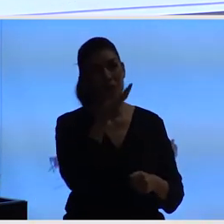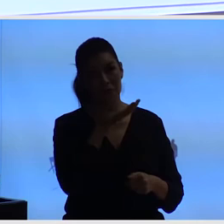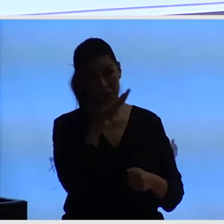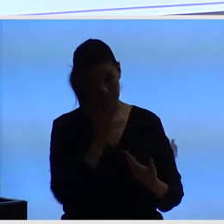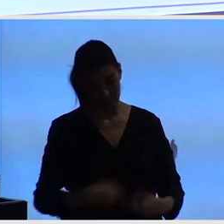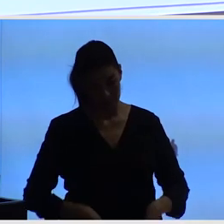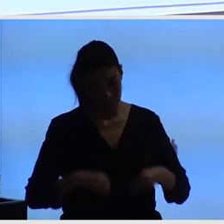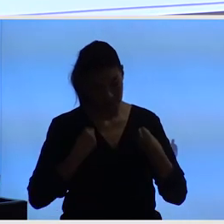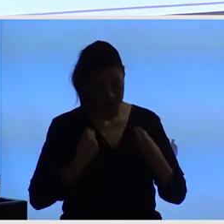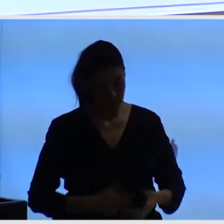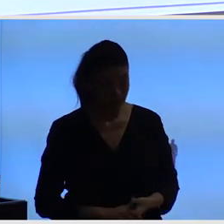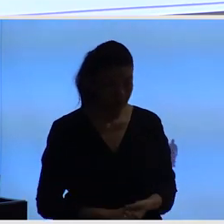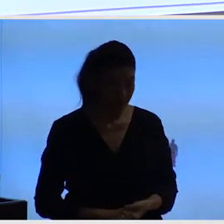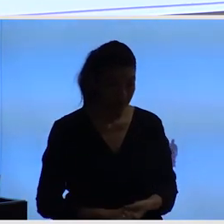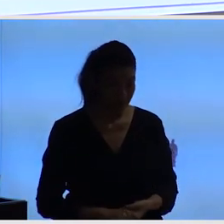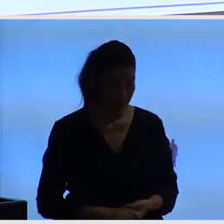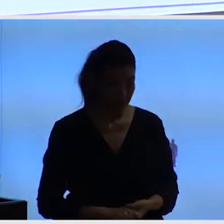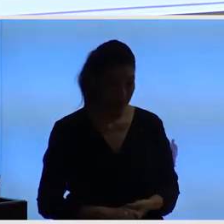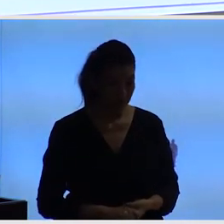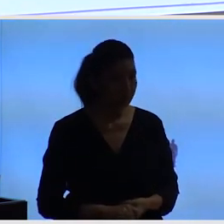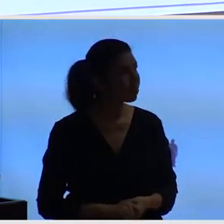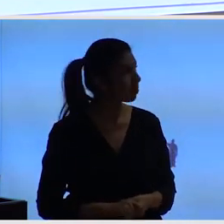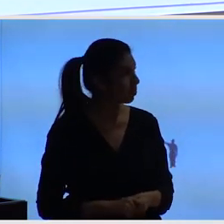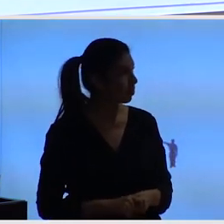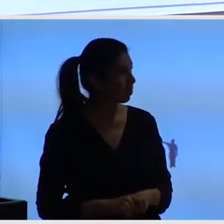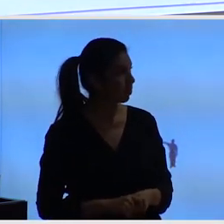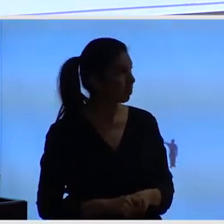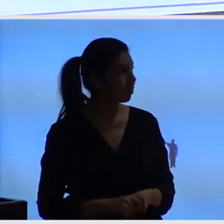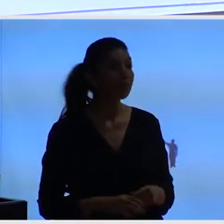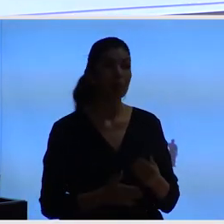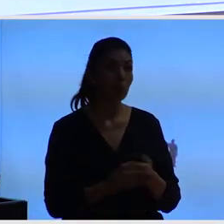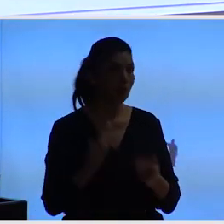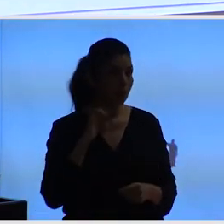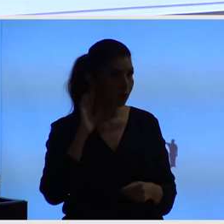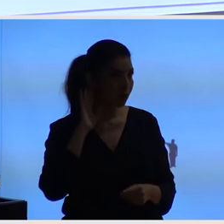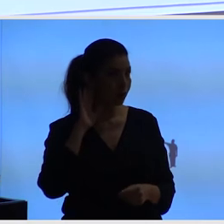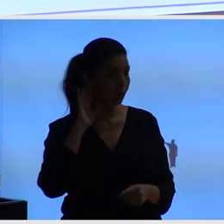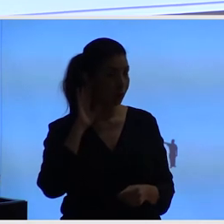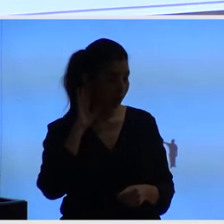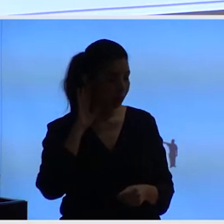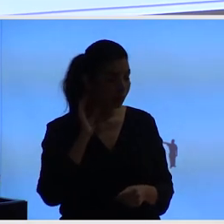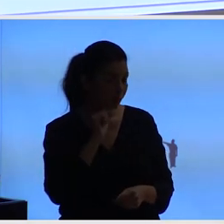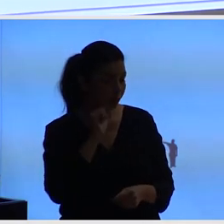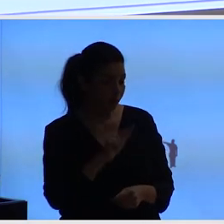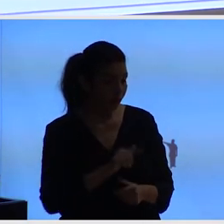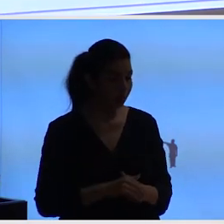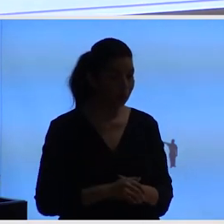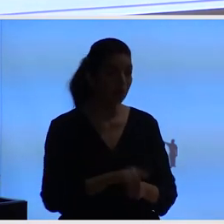Otra cosa, he oído que se ha hablado bastante ya en la introducción de este evento del urbanismo táctico,